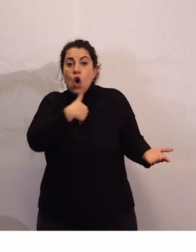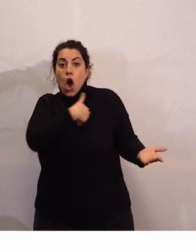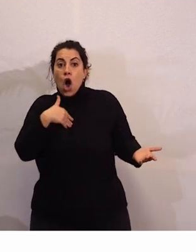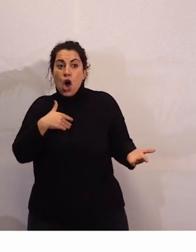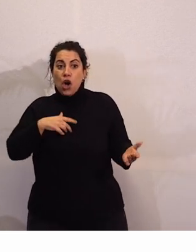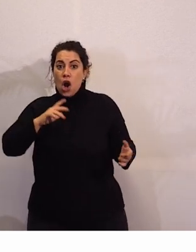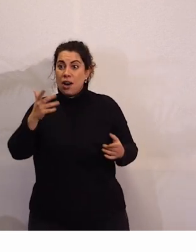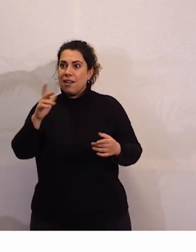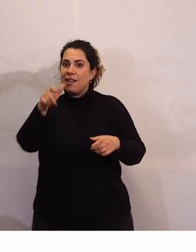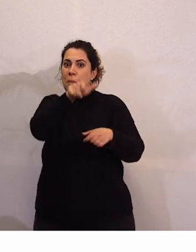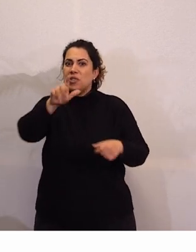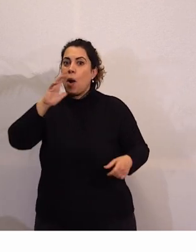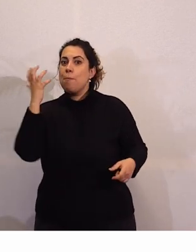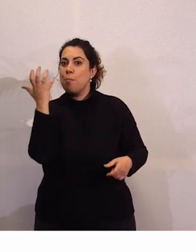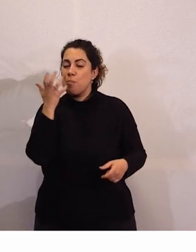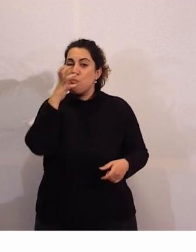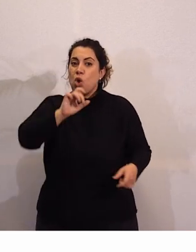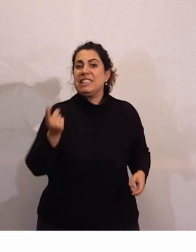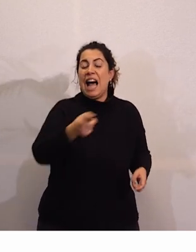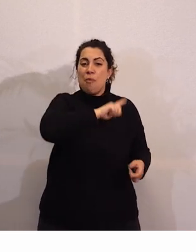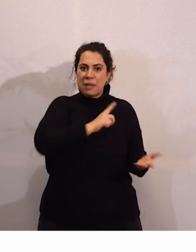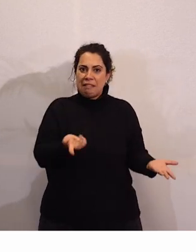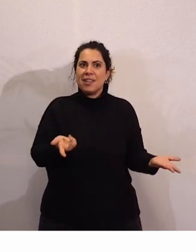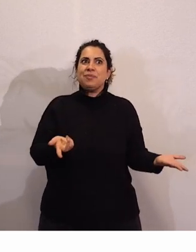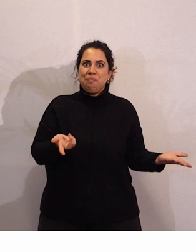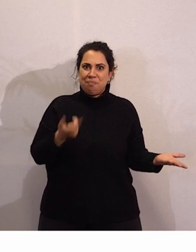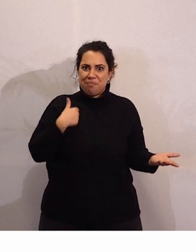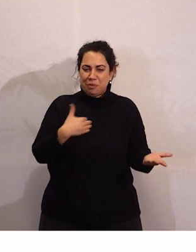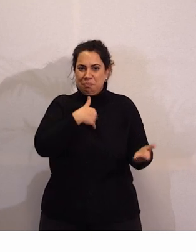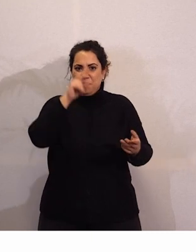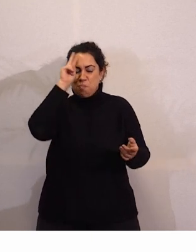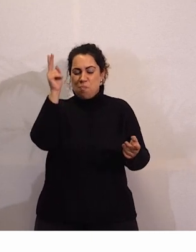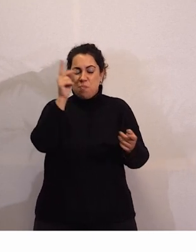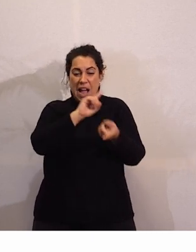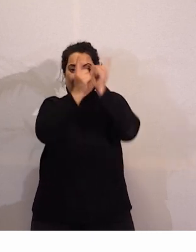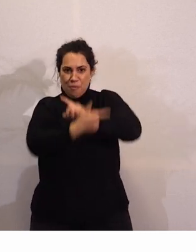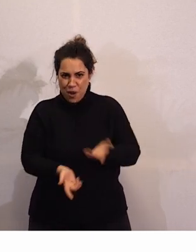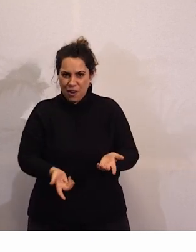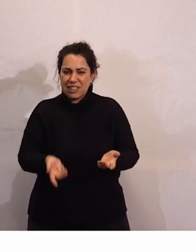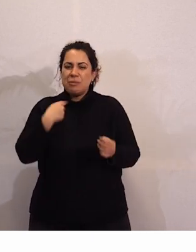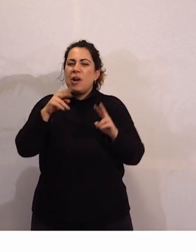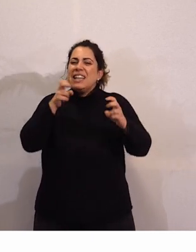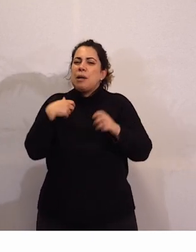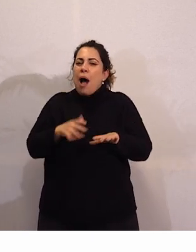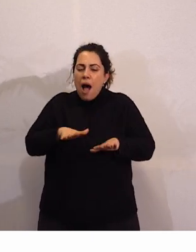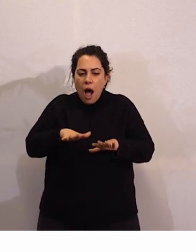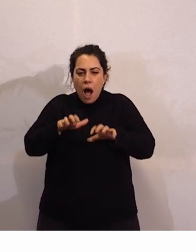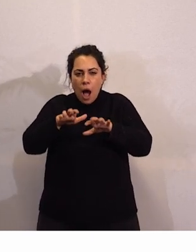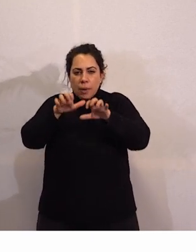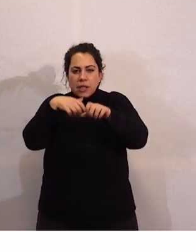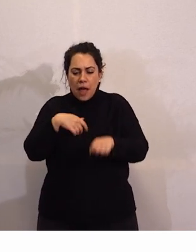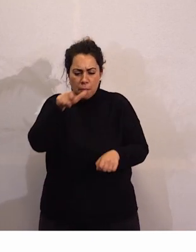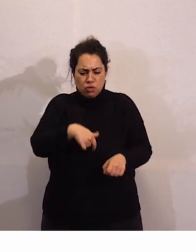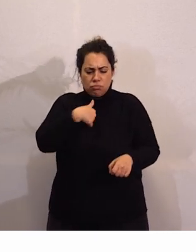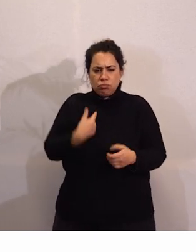protestan a mí entonces bueno pues ha sido interesante todo ese aprendizaje de persona que reclama